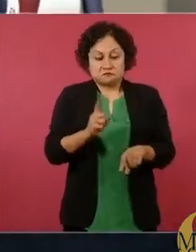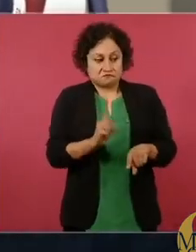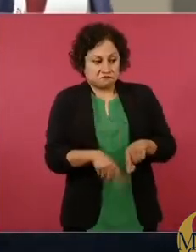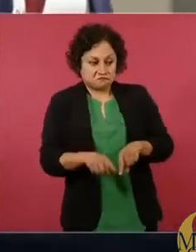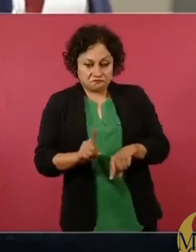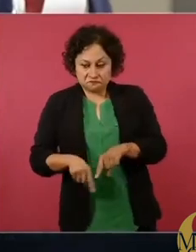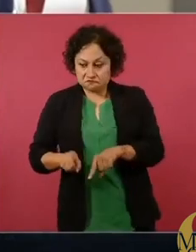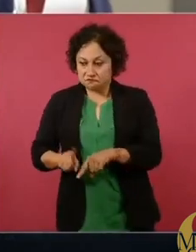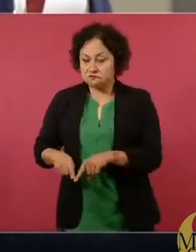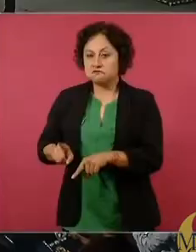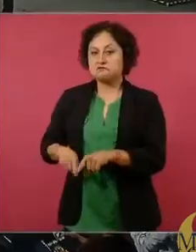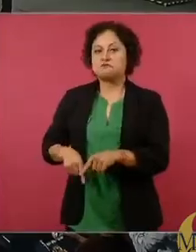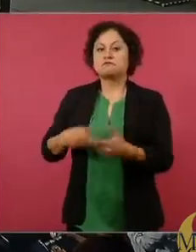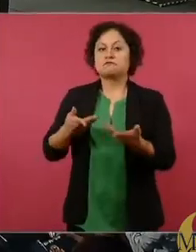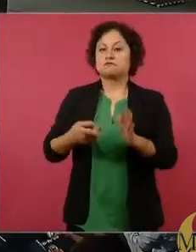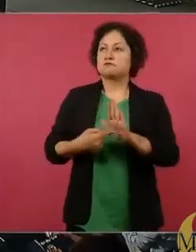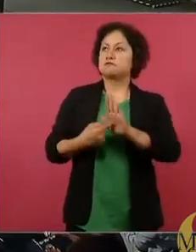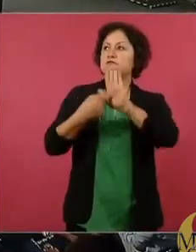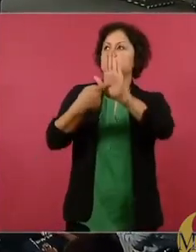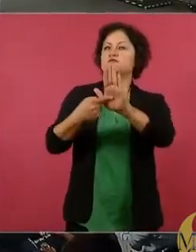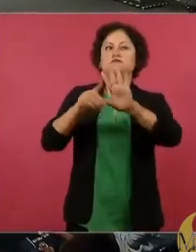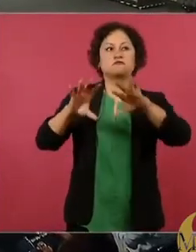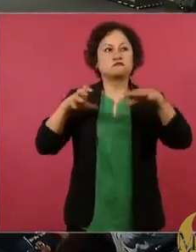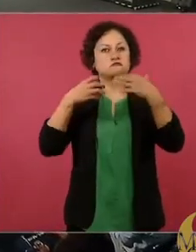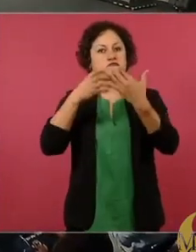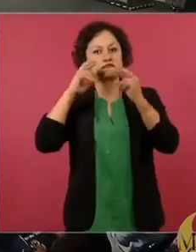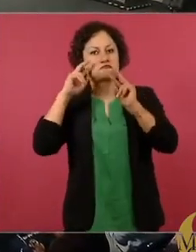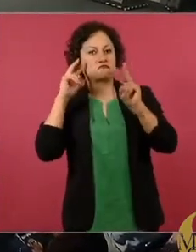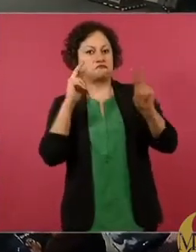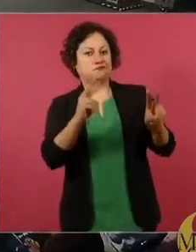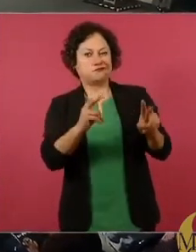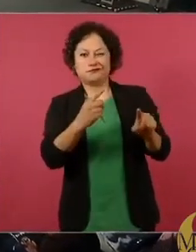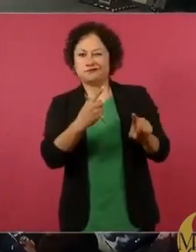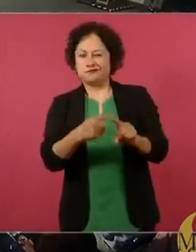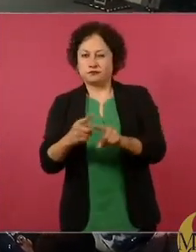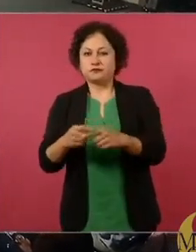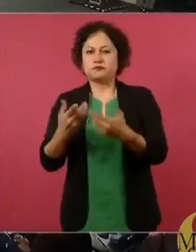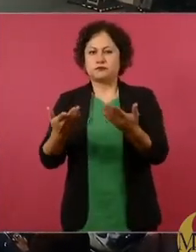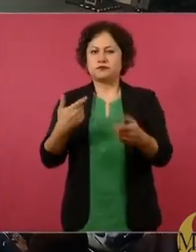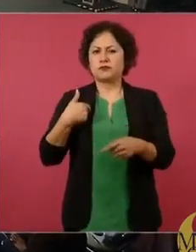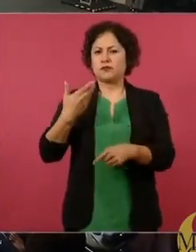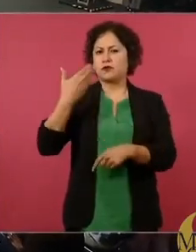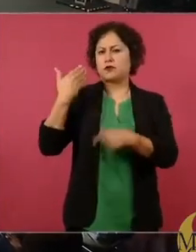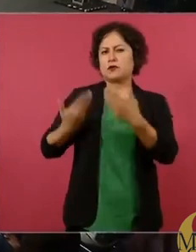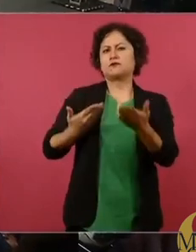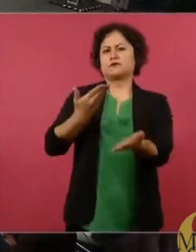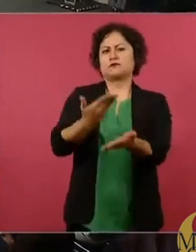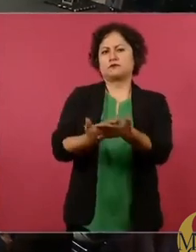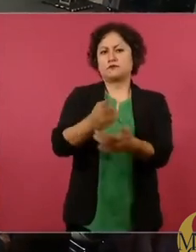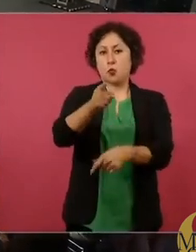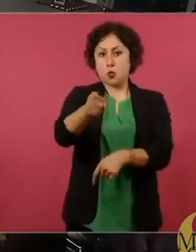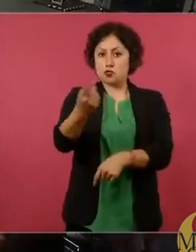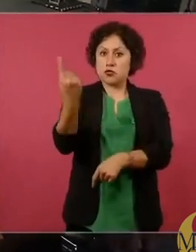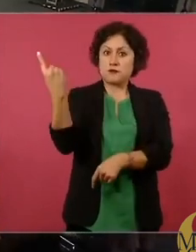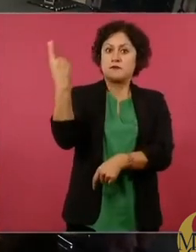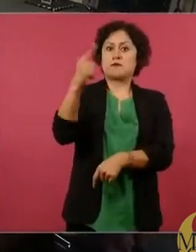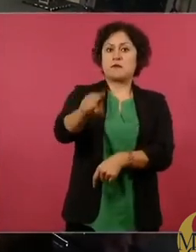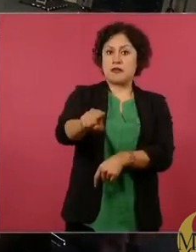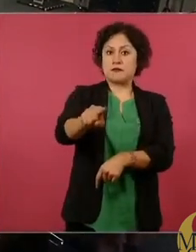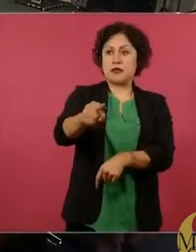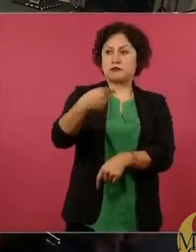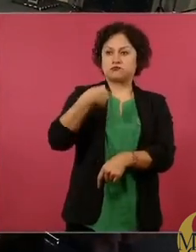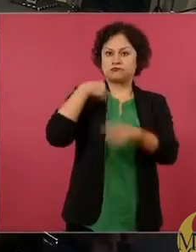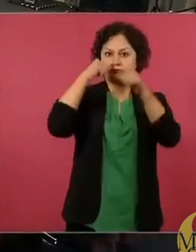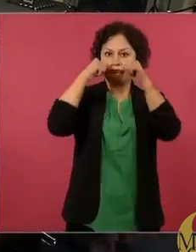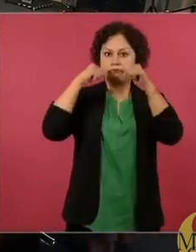etcétera. Yo le preguntaba sobre esta propuesta. ¿Usted dio instrucciones de que se atendiera a nuestro planteamiento? Y así fue. Hoy